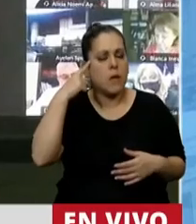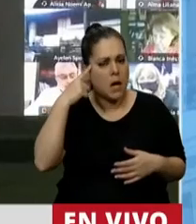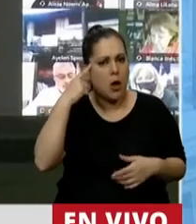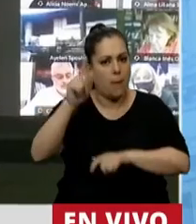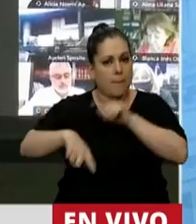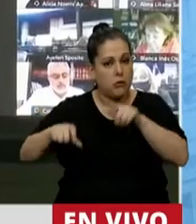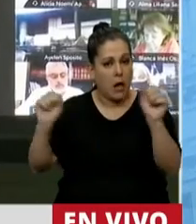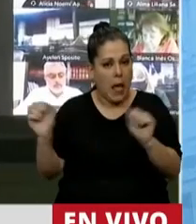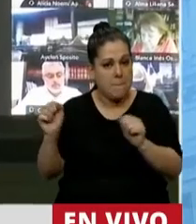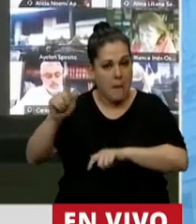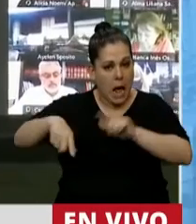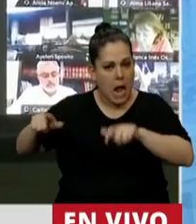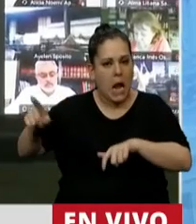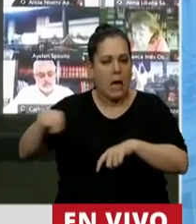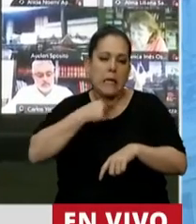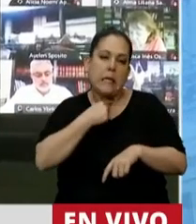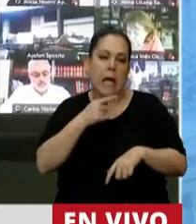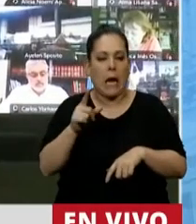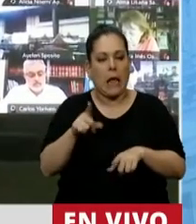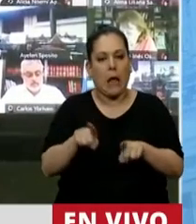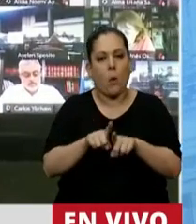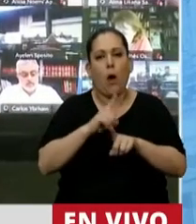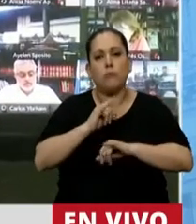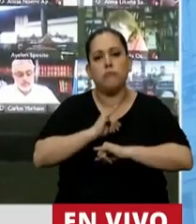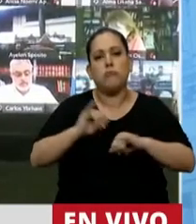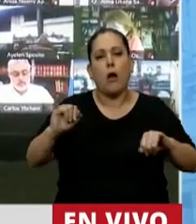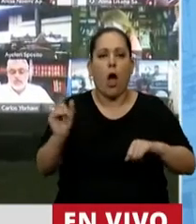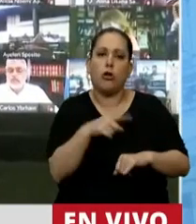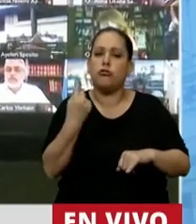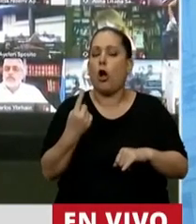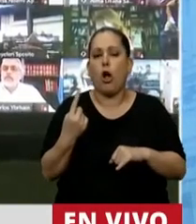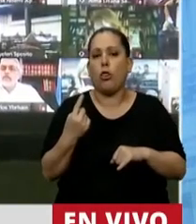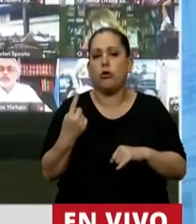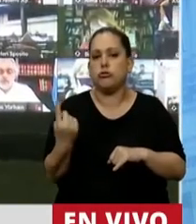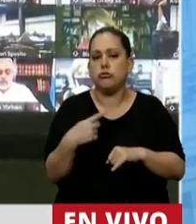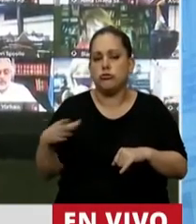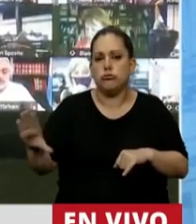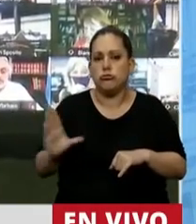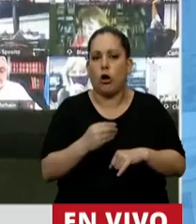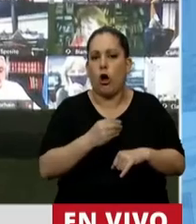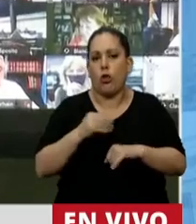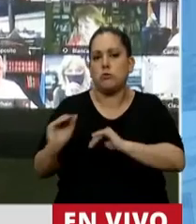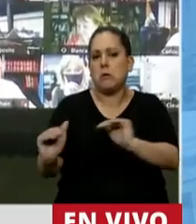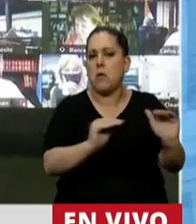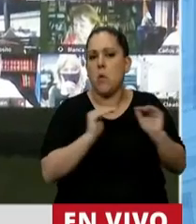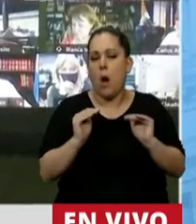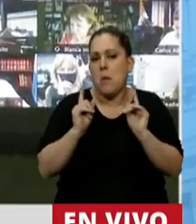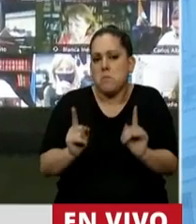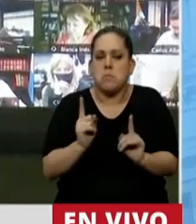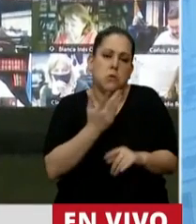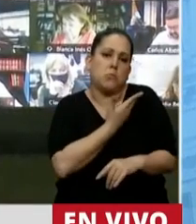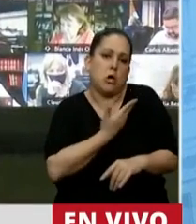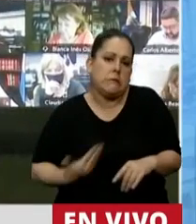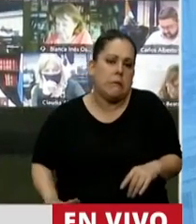es nivelar y hacer creer que todos somos del mismo Estado, de